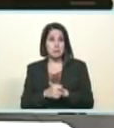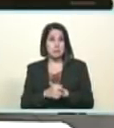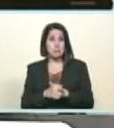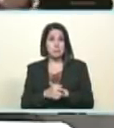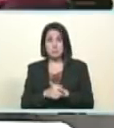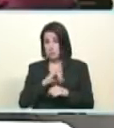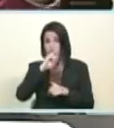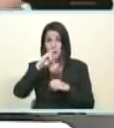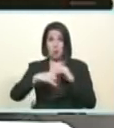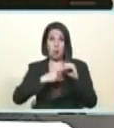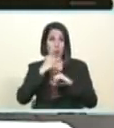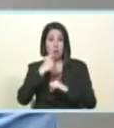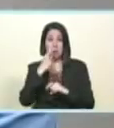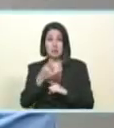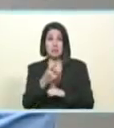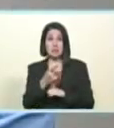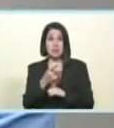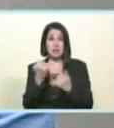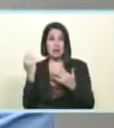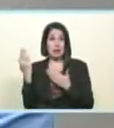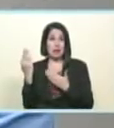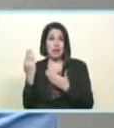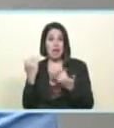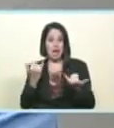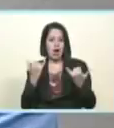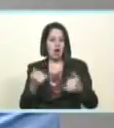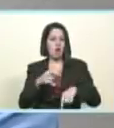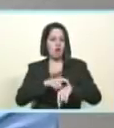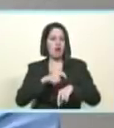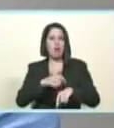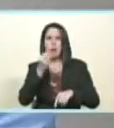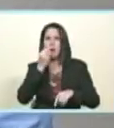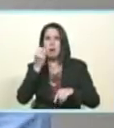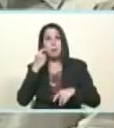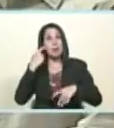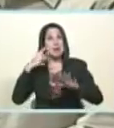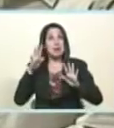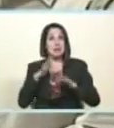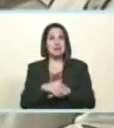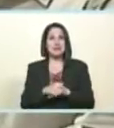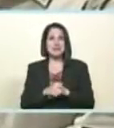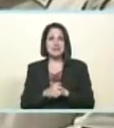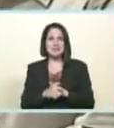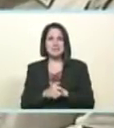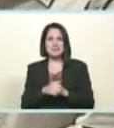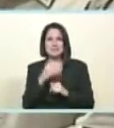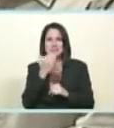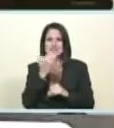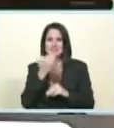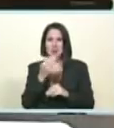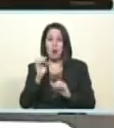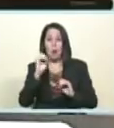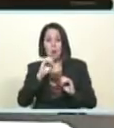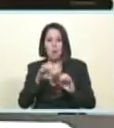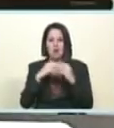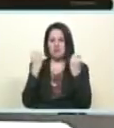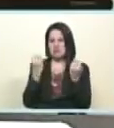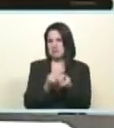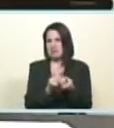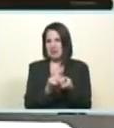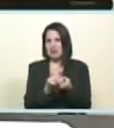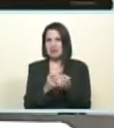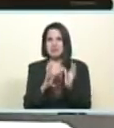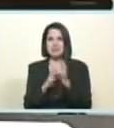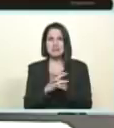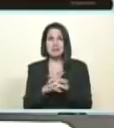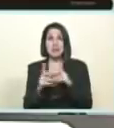anunció que una joven mujer caraqueña nacido en los barrios del oeste de la ciudad va